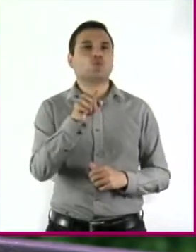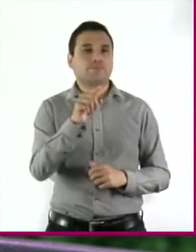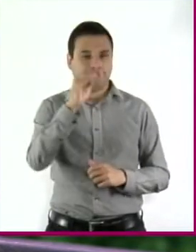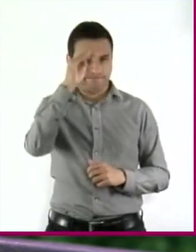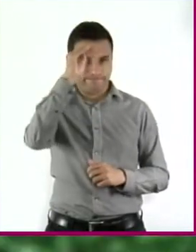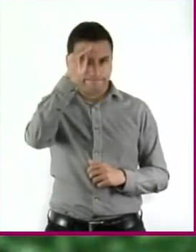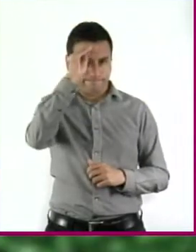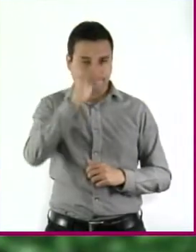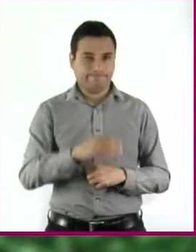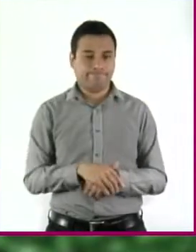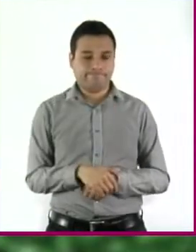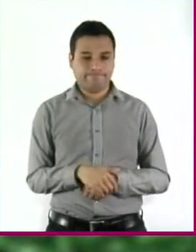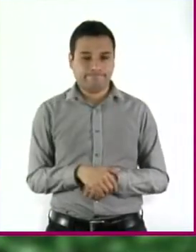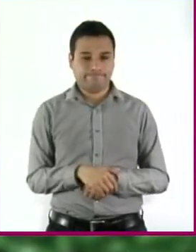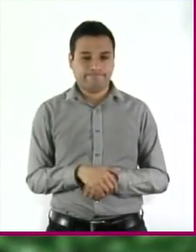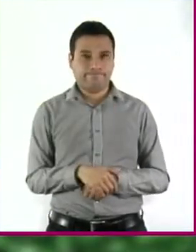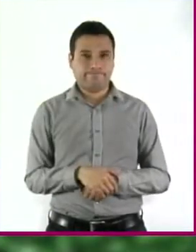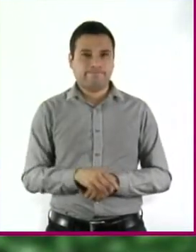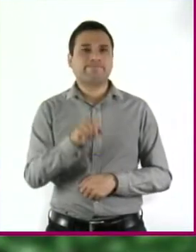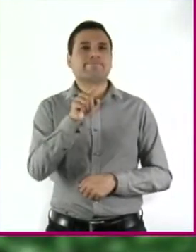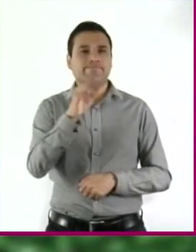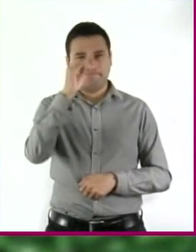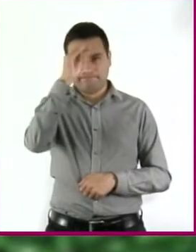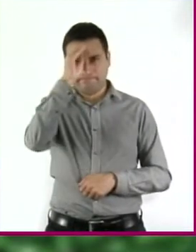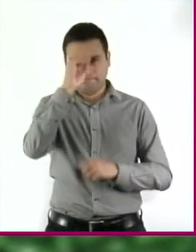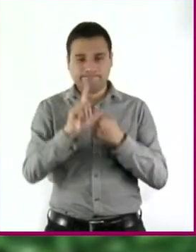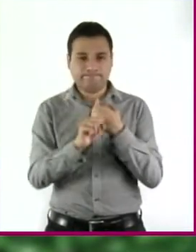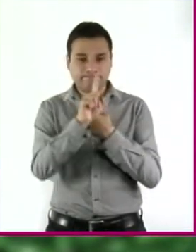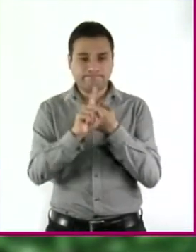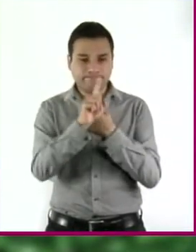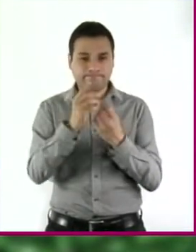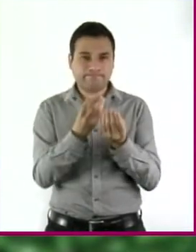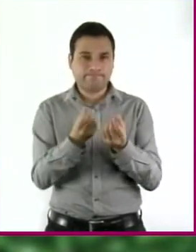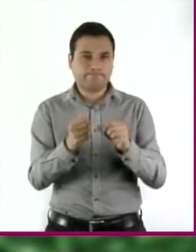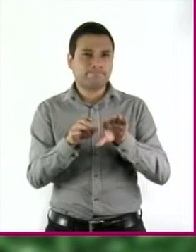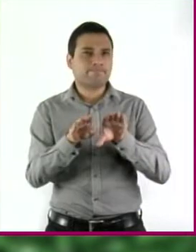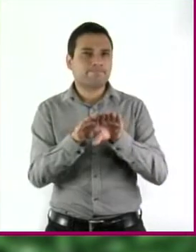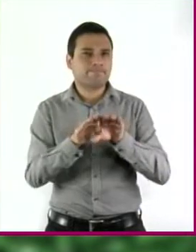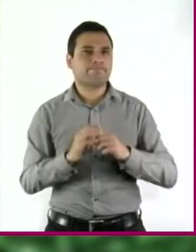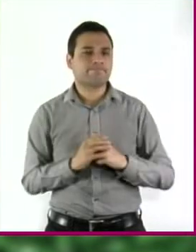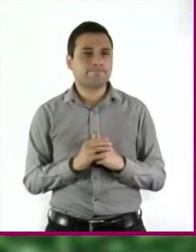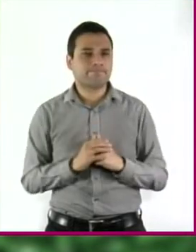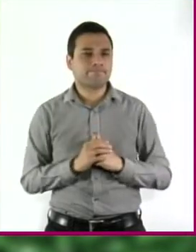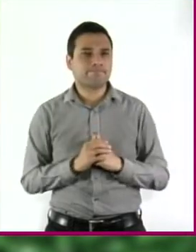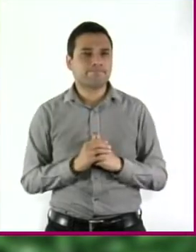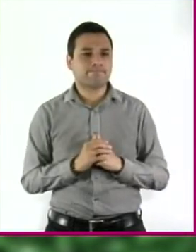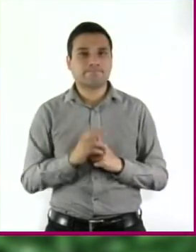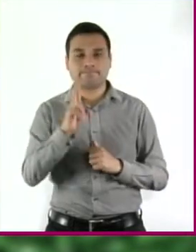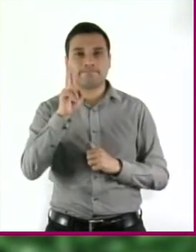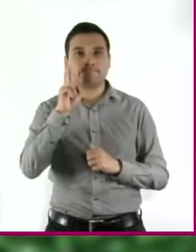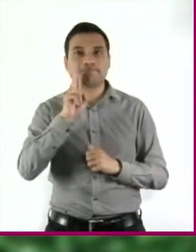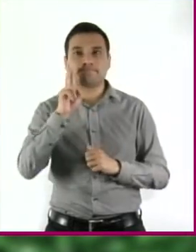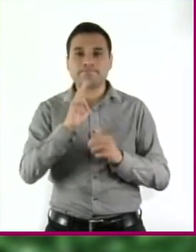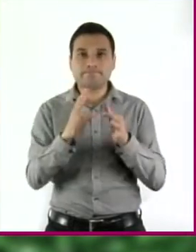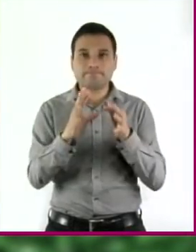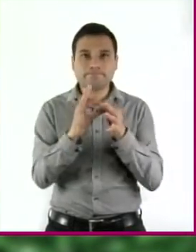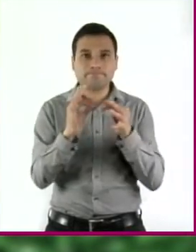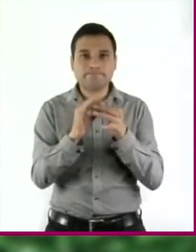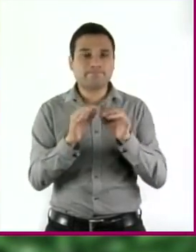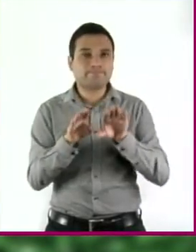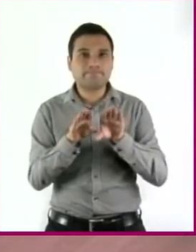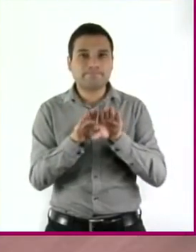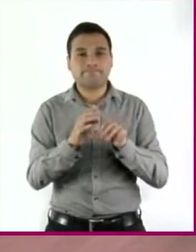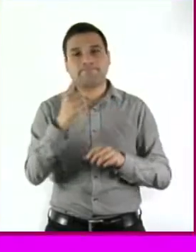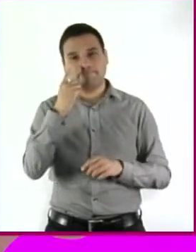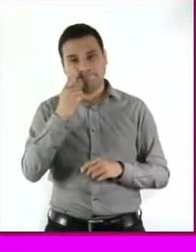llegaste? ¿Qué otra solución se te ocurre? ¿Hubieras hecho lo mismo que yo? A ver, cuéntame, ¿qué pasó que le dijiste a tu mamá? Estábamos